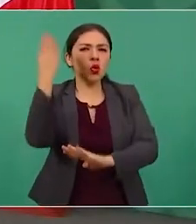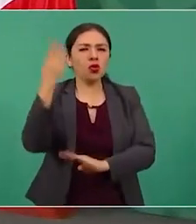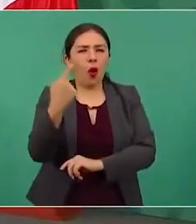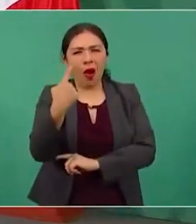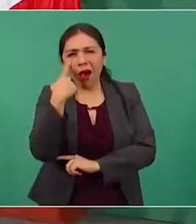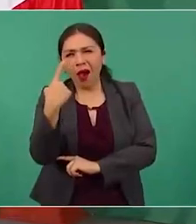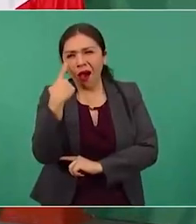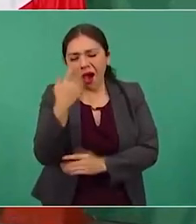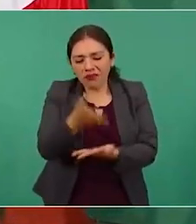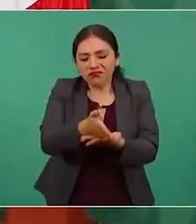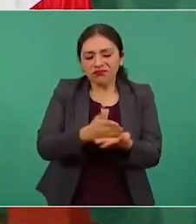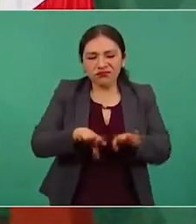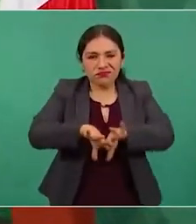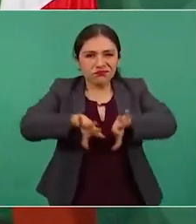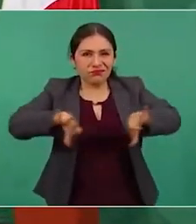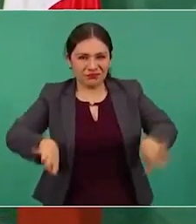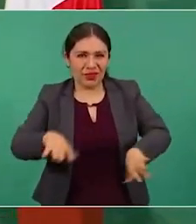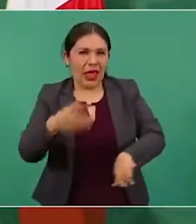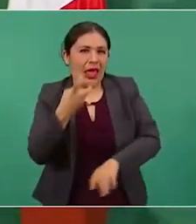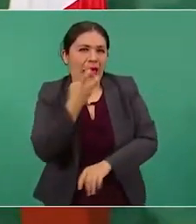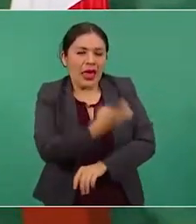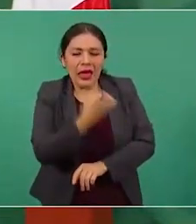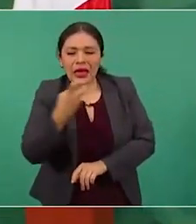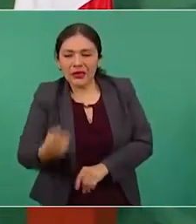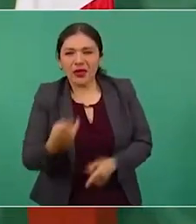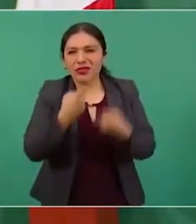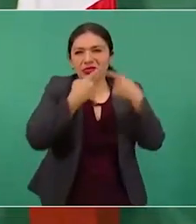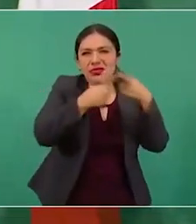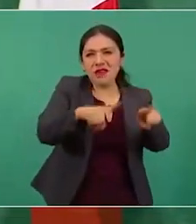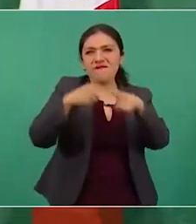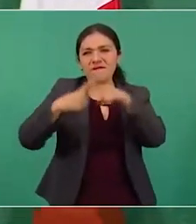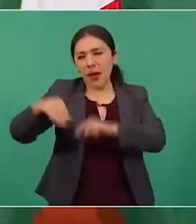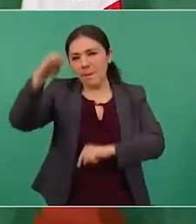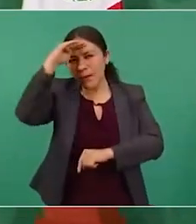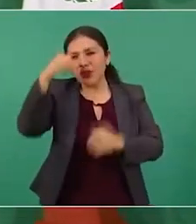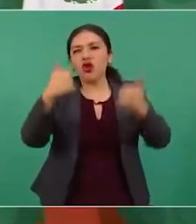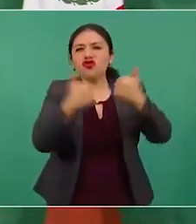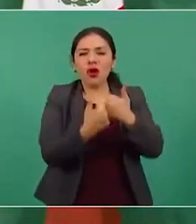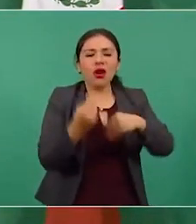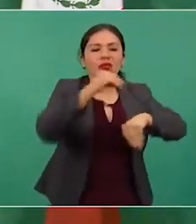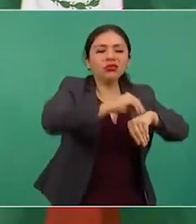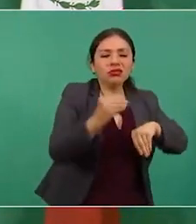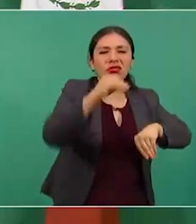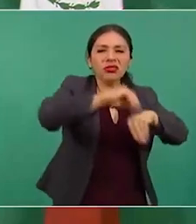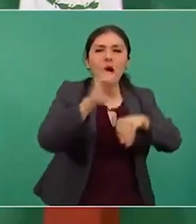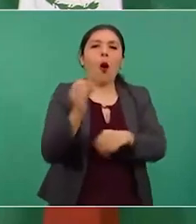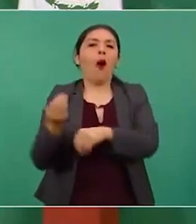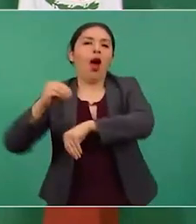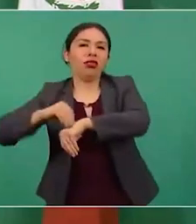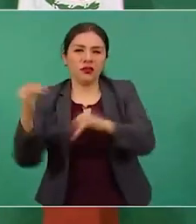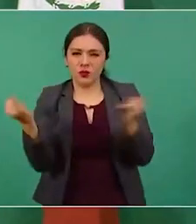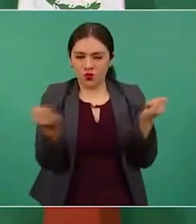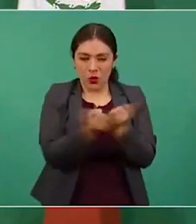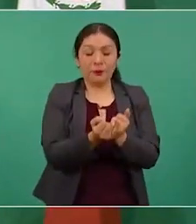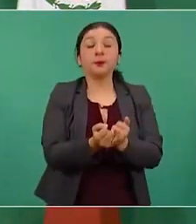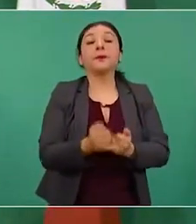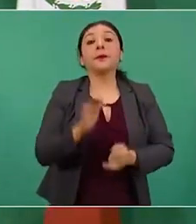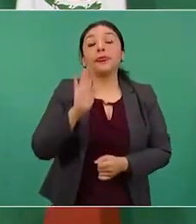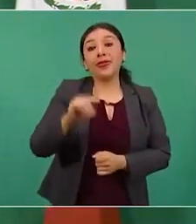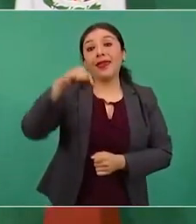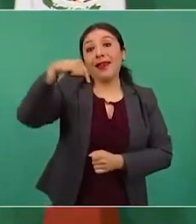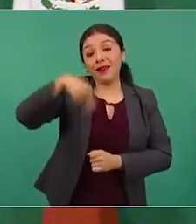con esos añadidos. Entonces, en México